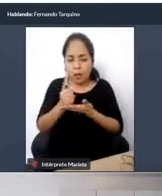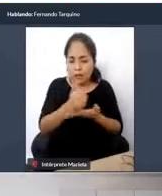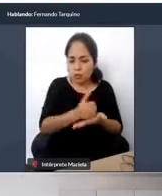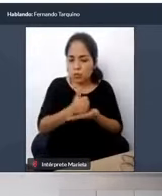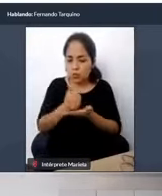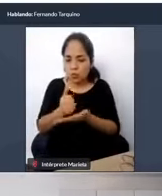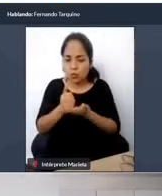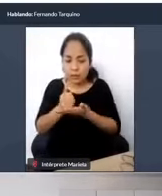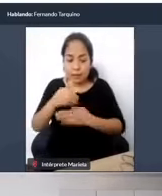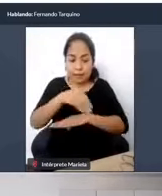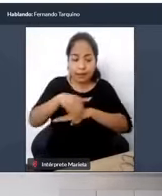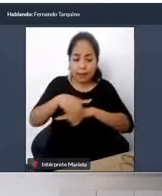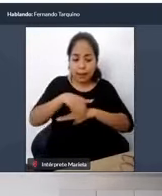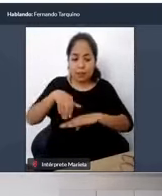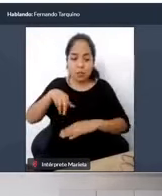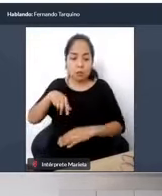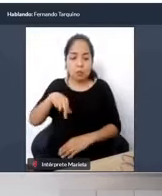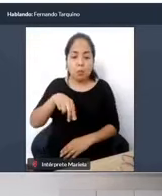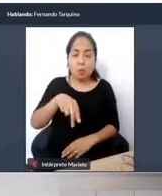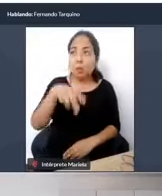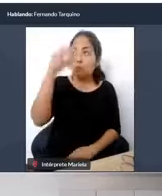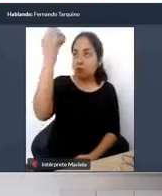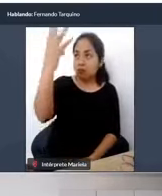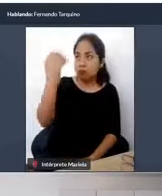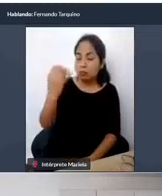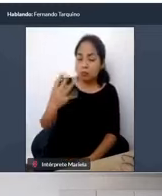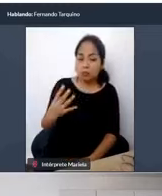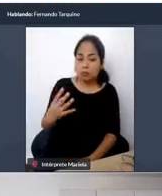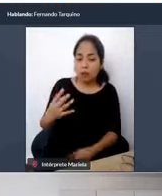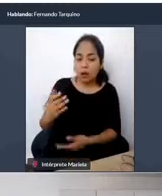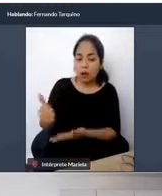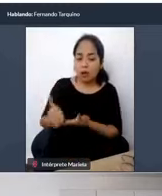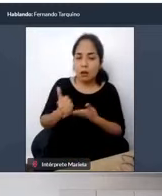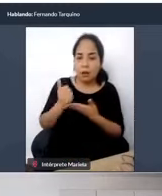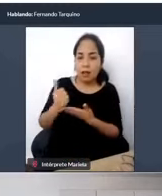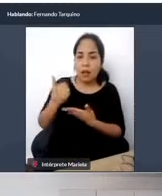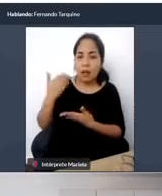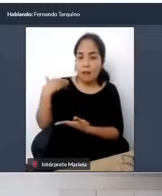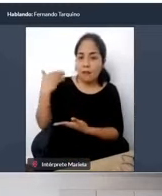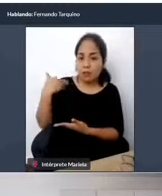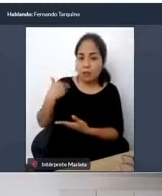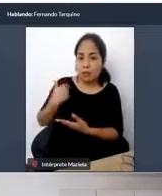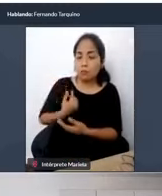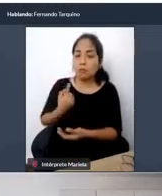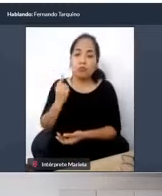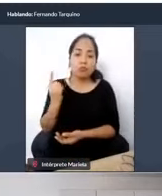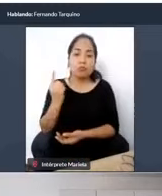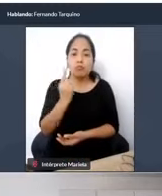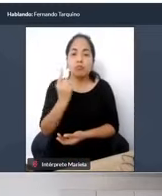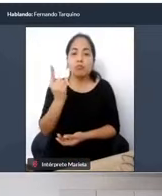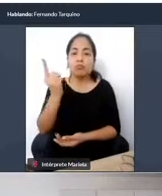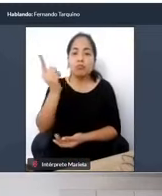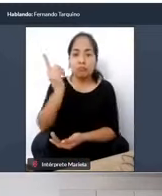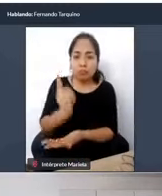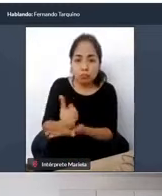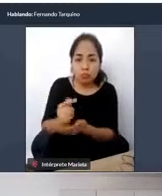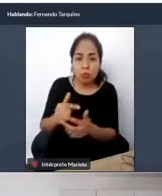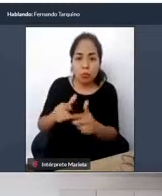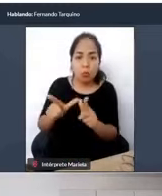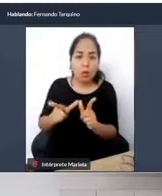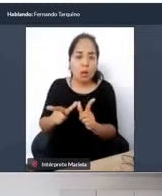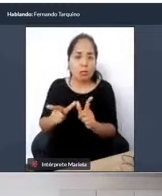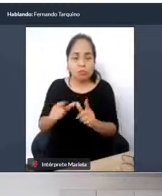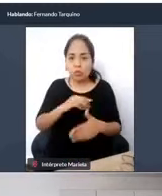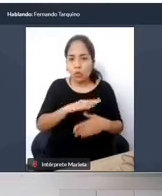el sistema de semáforos de la ciudad y finalmente llegar a su destino con tranquilidad si nosotros podemos llegar a